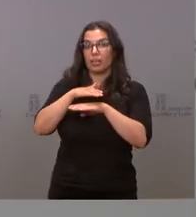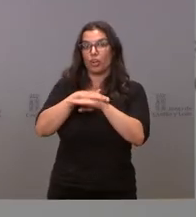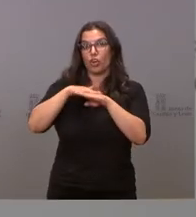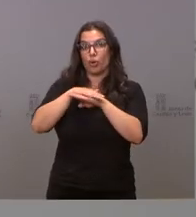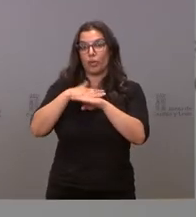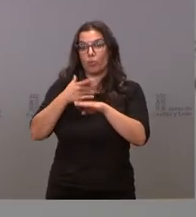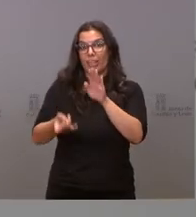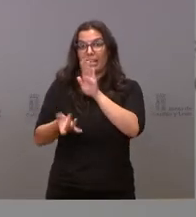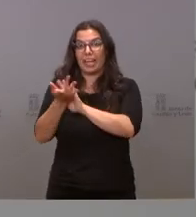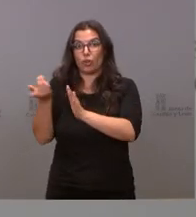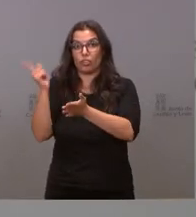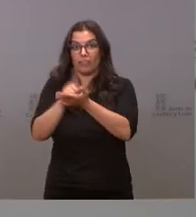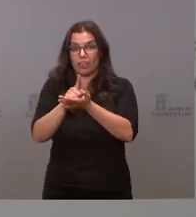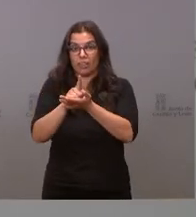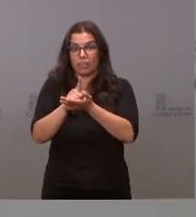Mire,